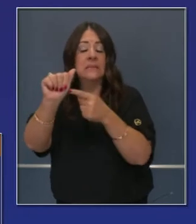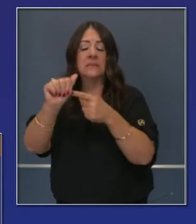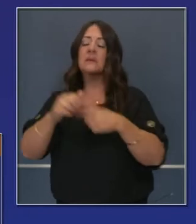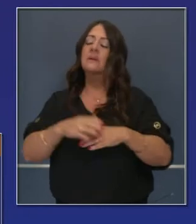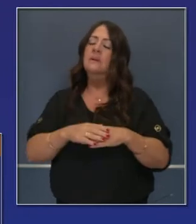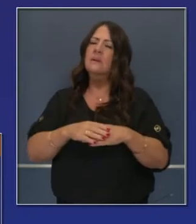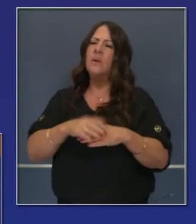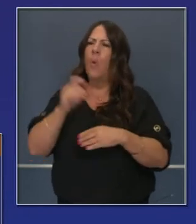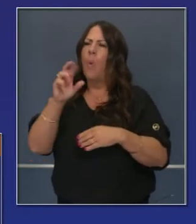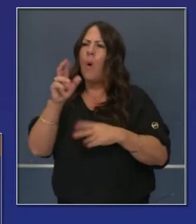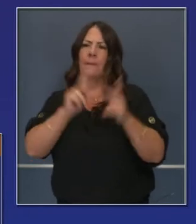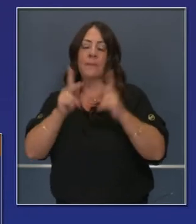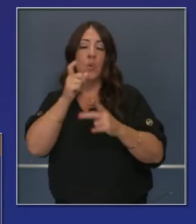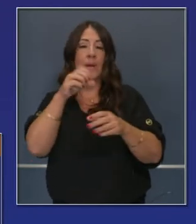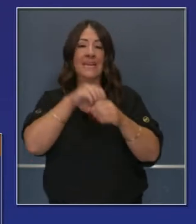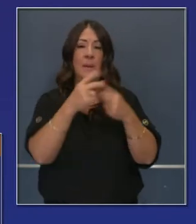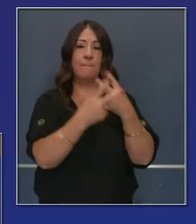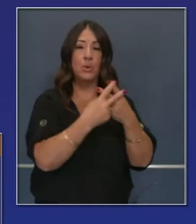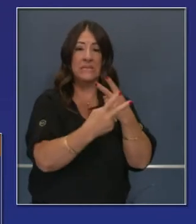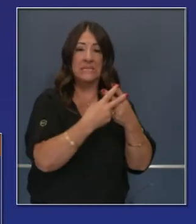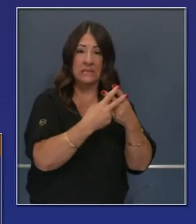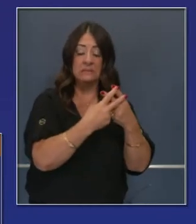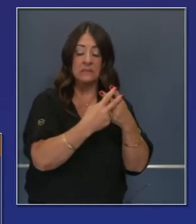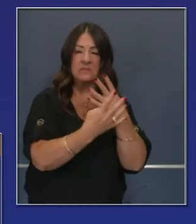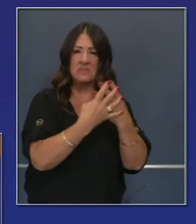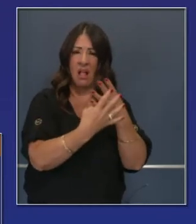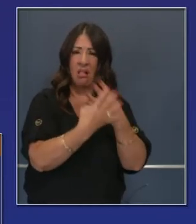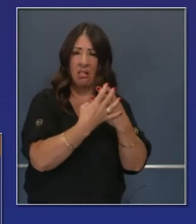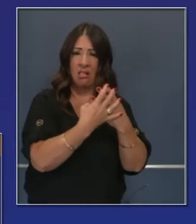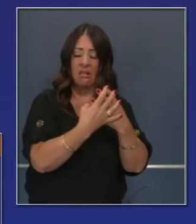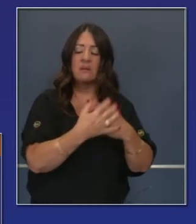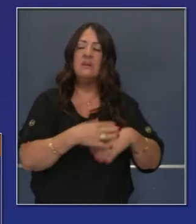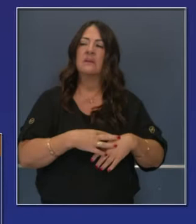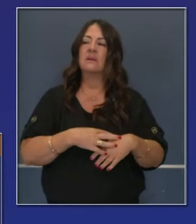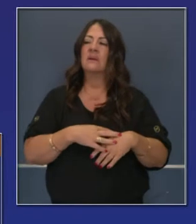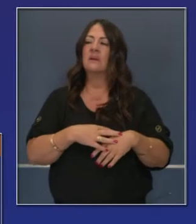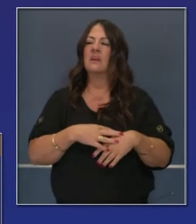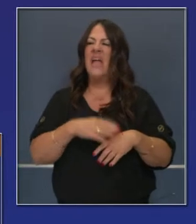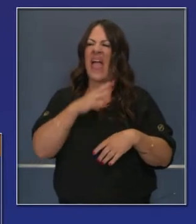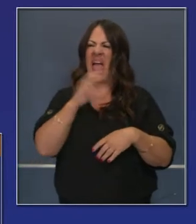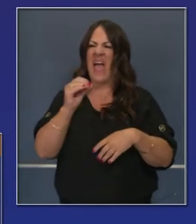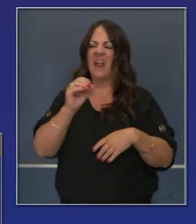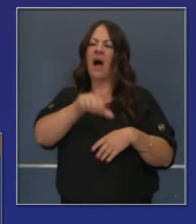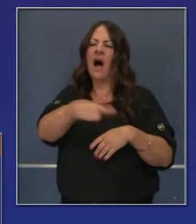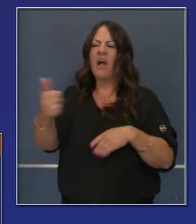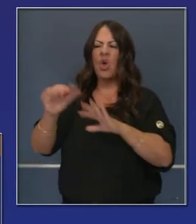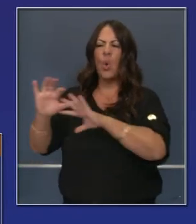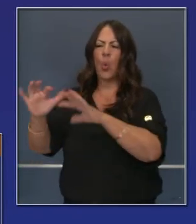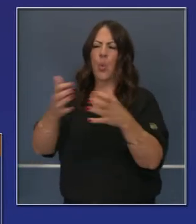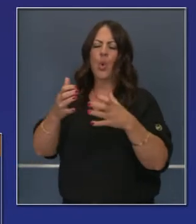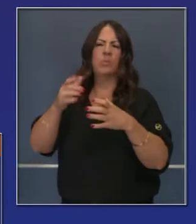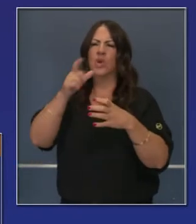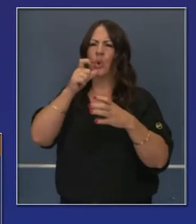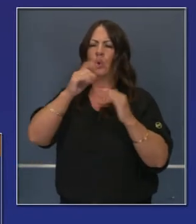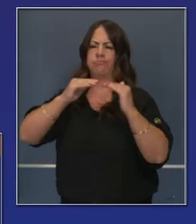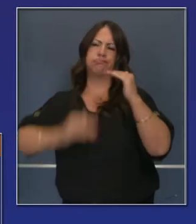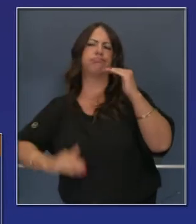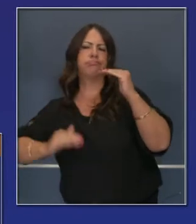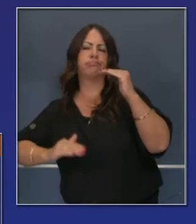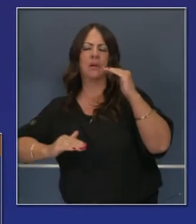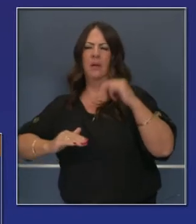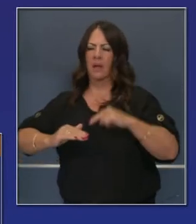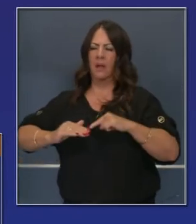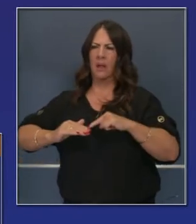incapacidades, los que han sido detenidos o encarcelados y obviamente los que con frecuencia están por